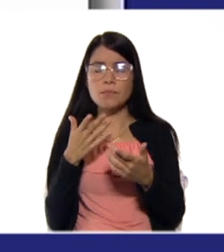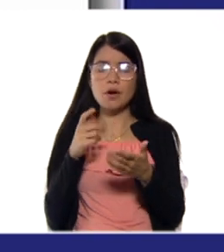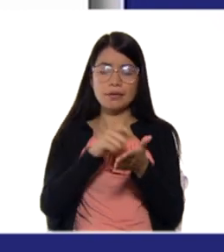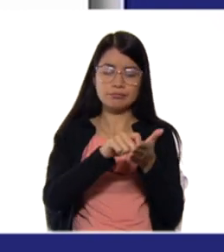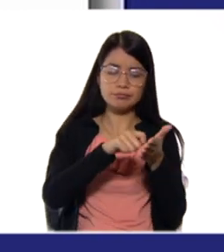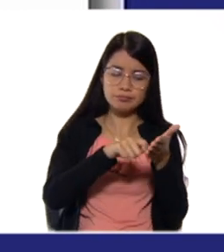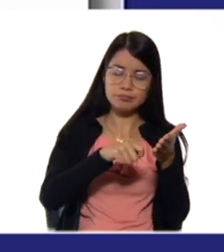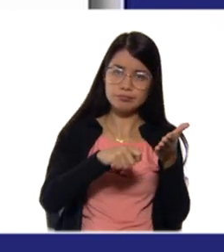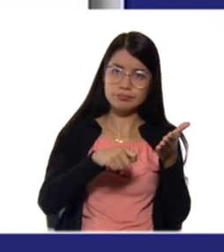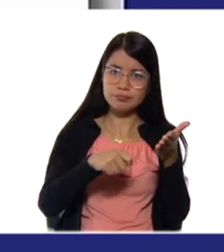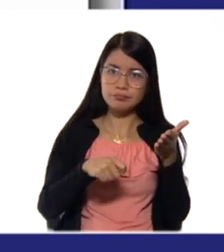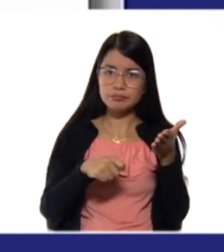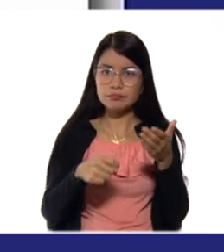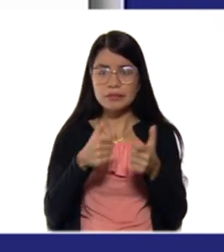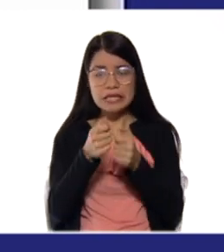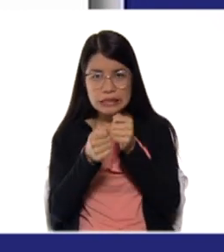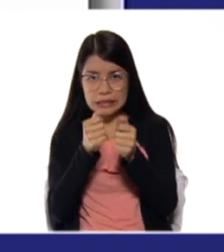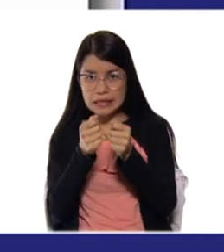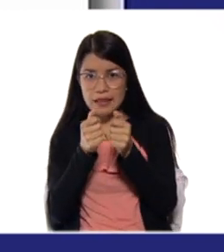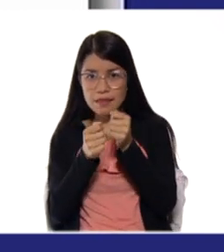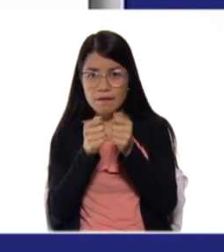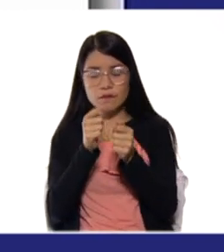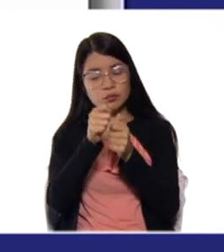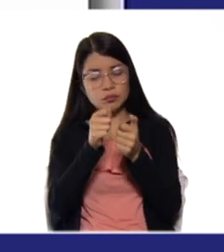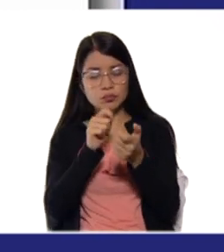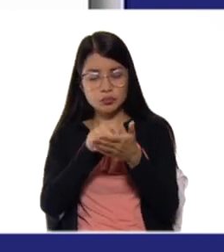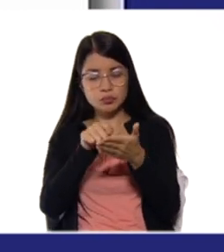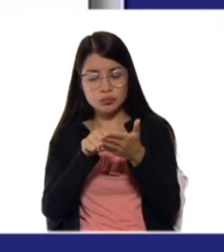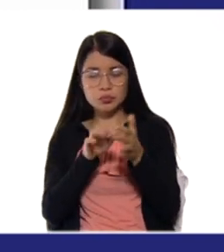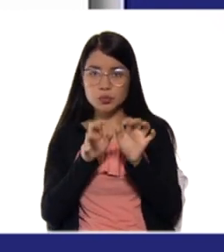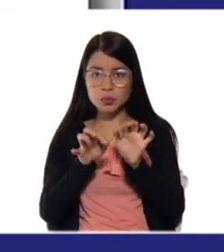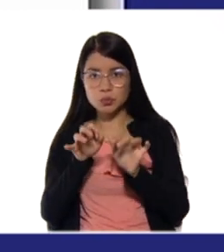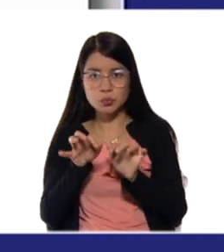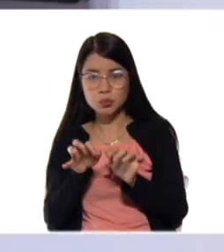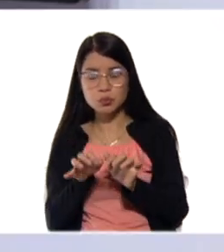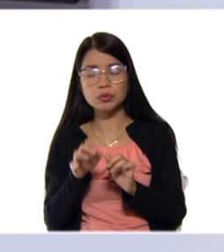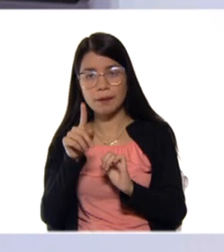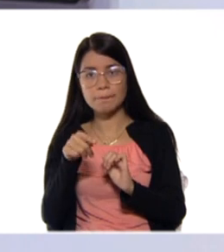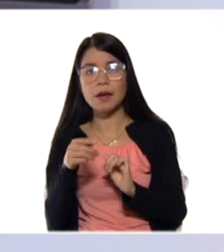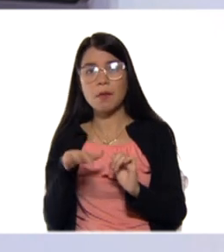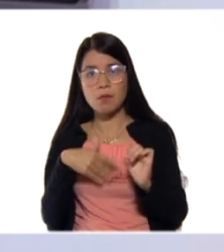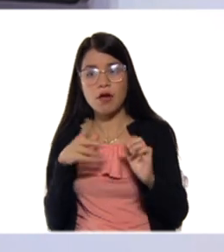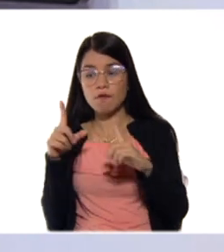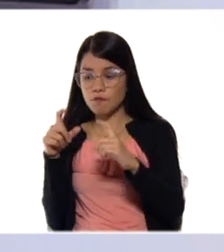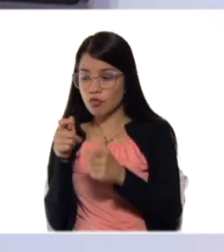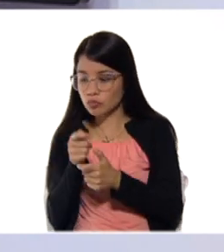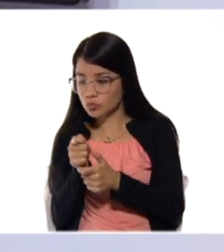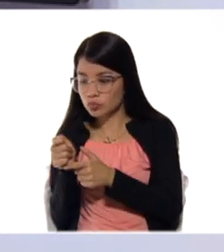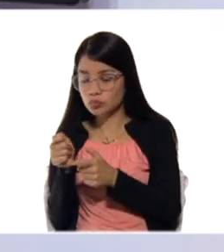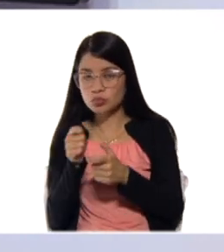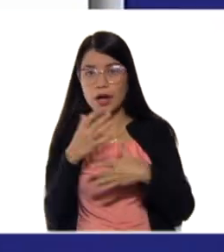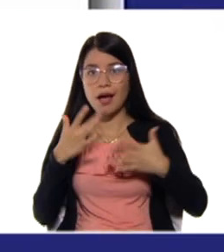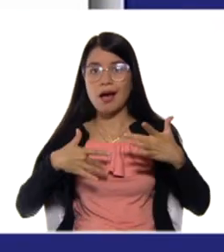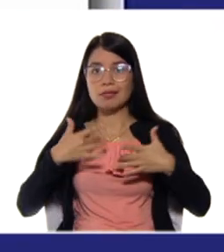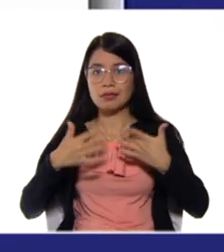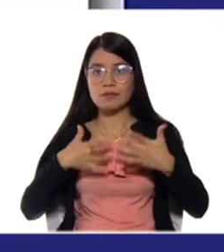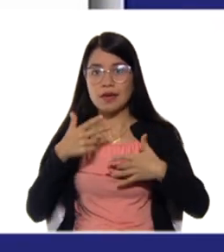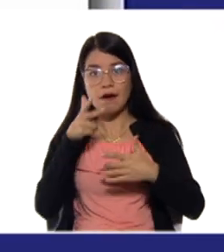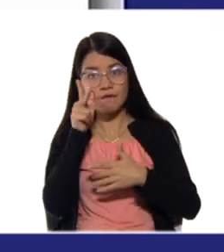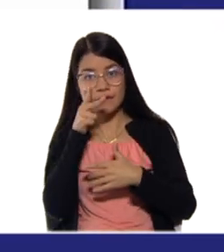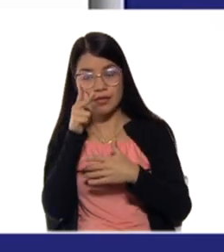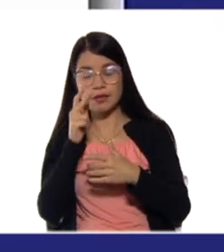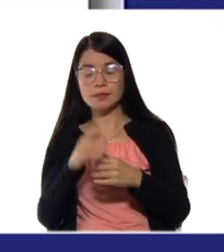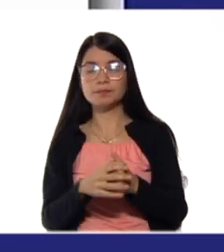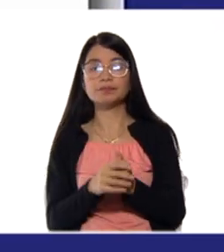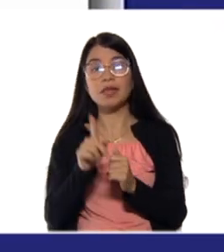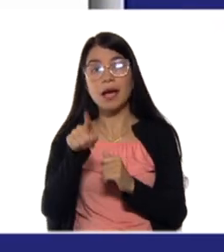registro de manera digital. Acompañe ese registro entonces con fotografías y videos. También en lo que se refiere a